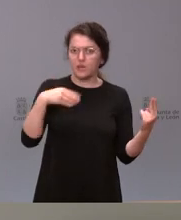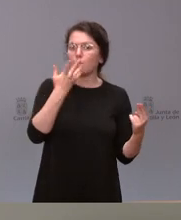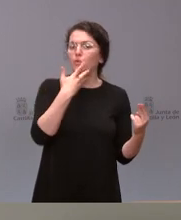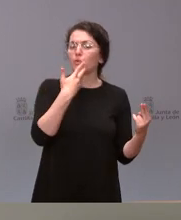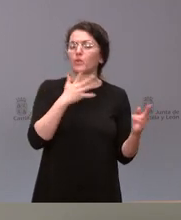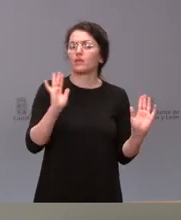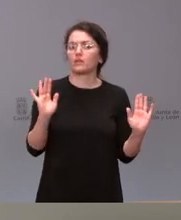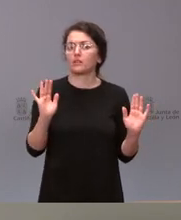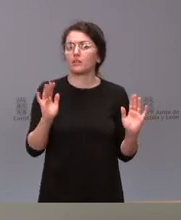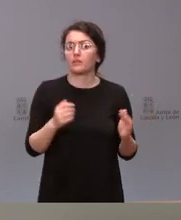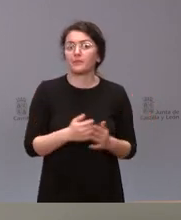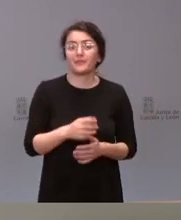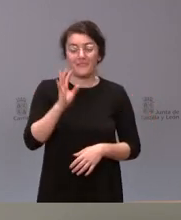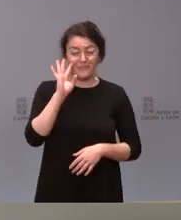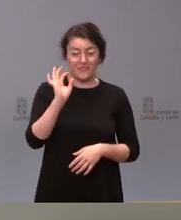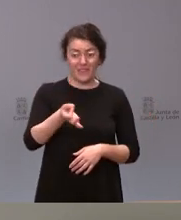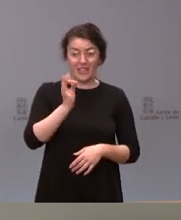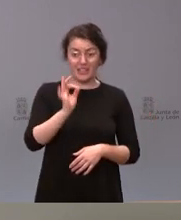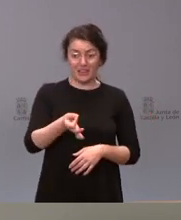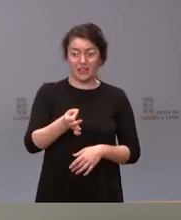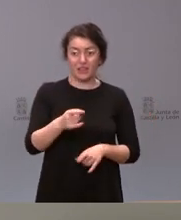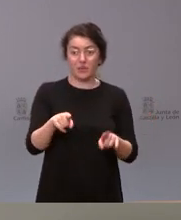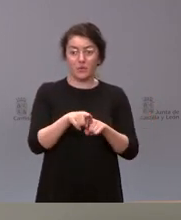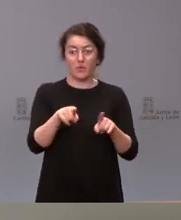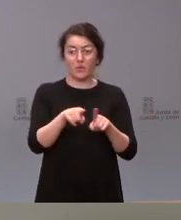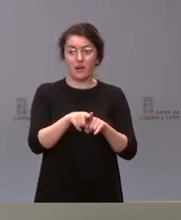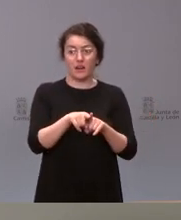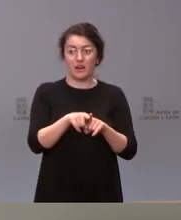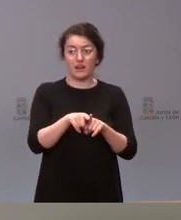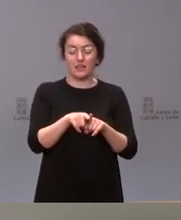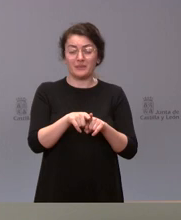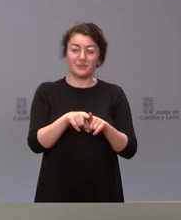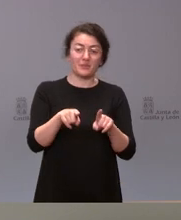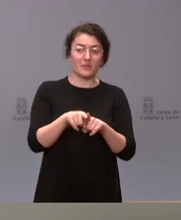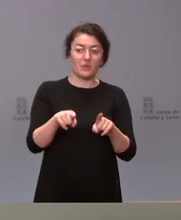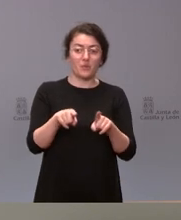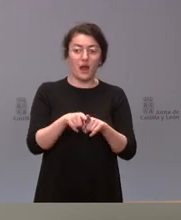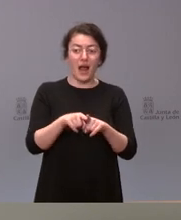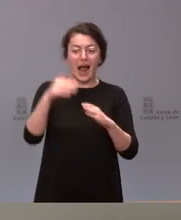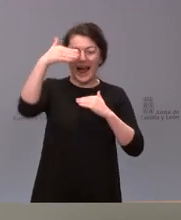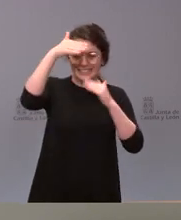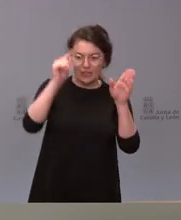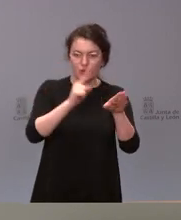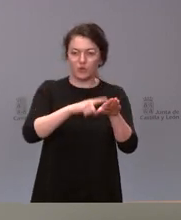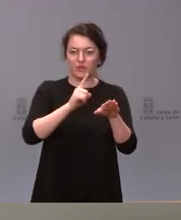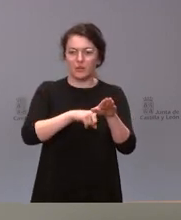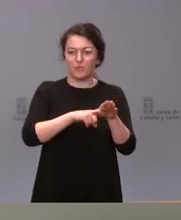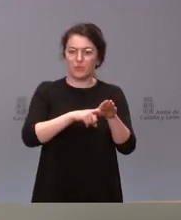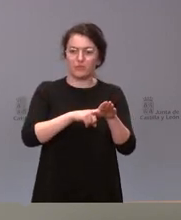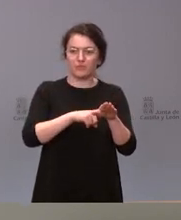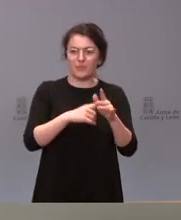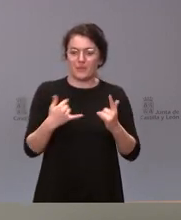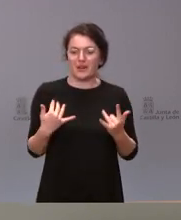el tiempo de respuesta en el tiempo medio de respuesta en este caso pero sigue siendo un dato especialmente negativo y preocupante